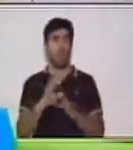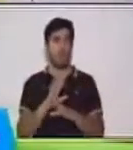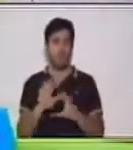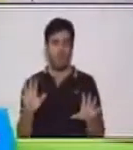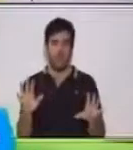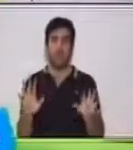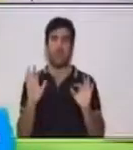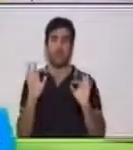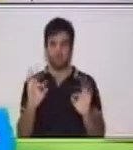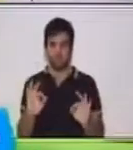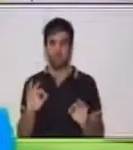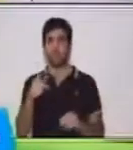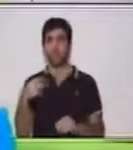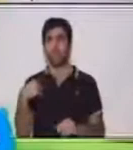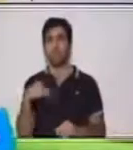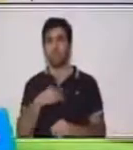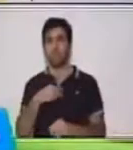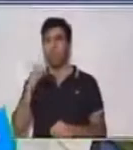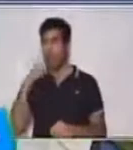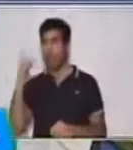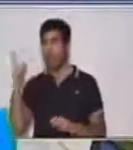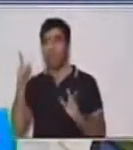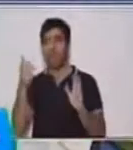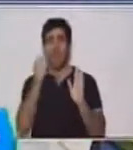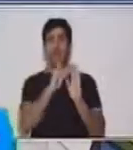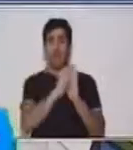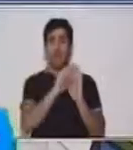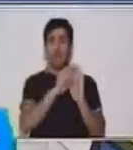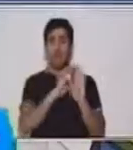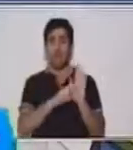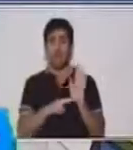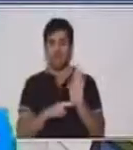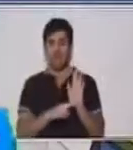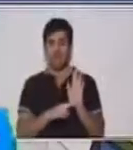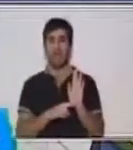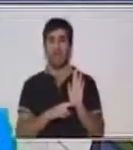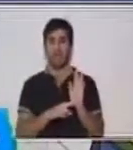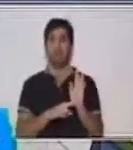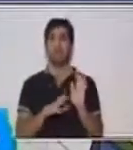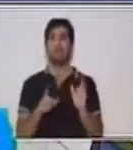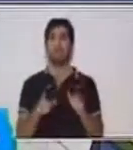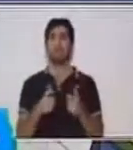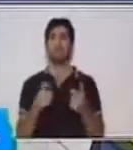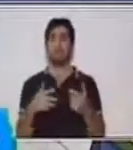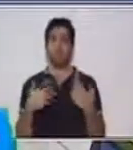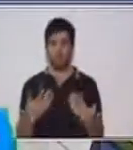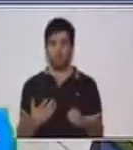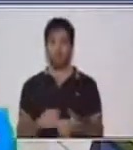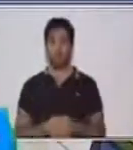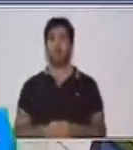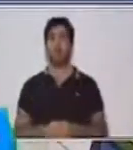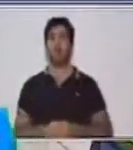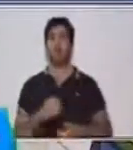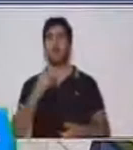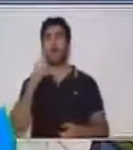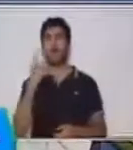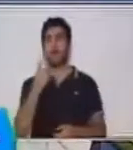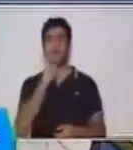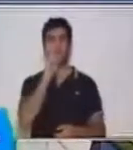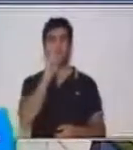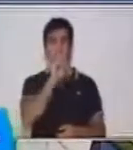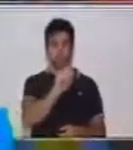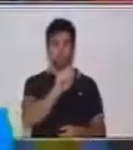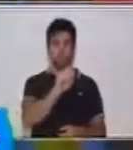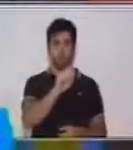cuáles son las reglas para trabajar los números mayas. La primera regla es el punto que